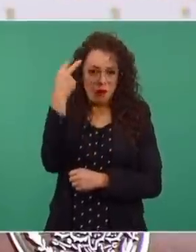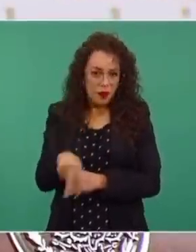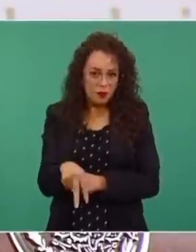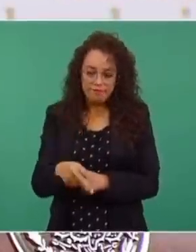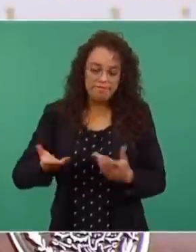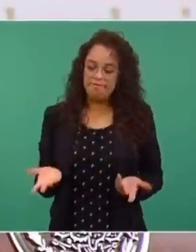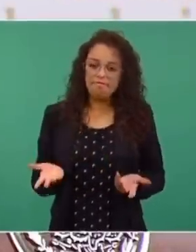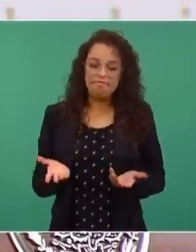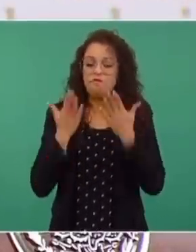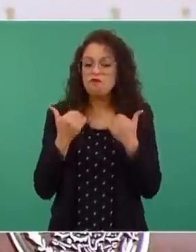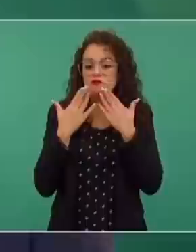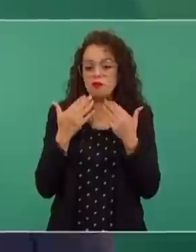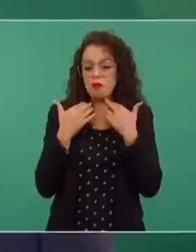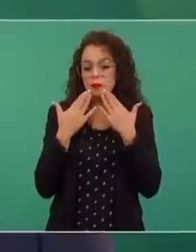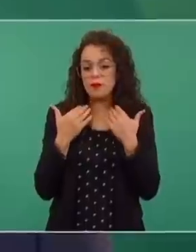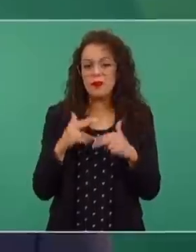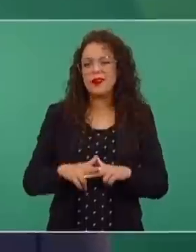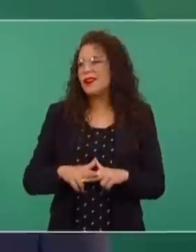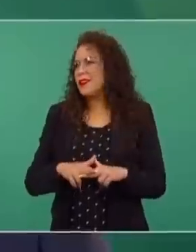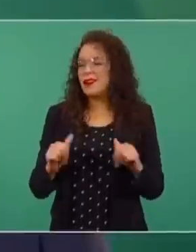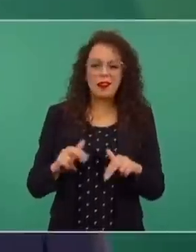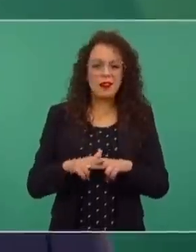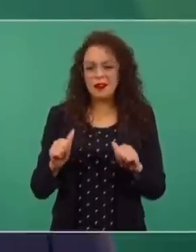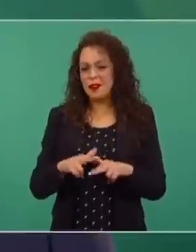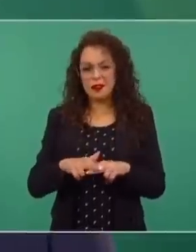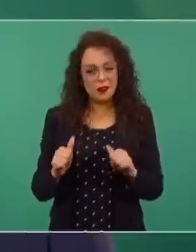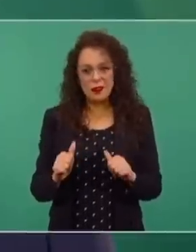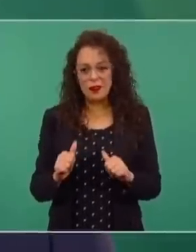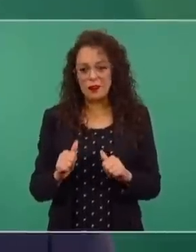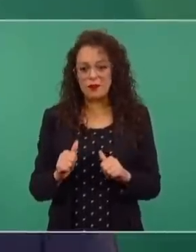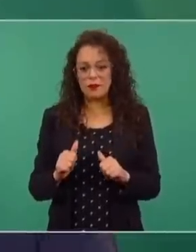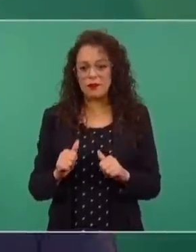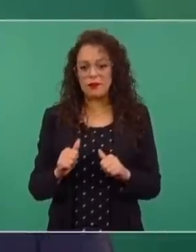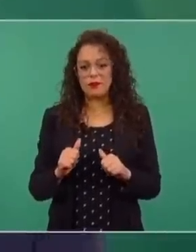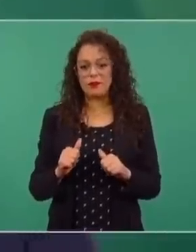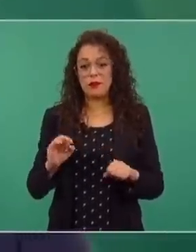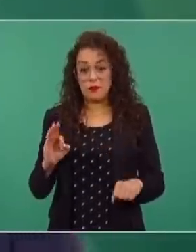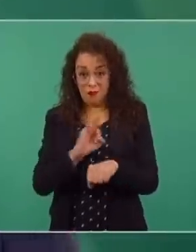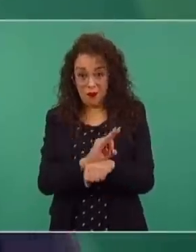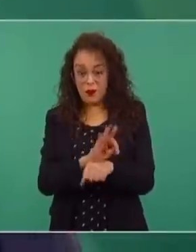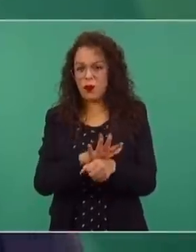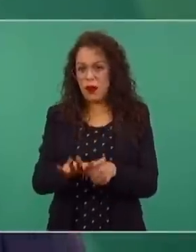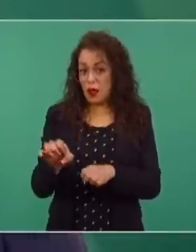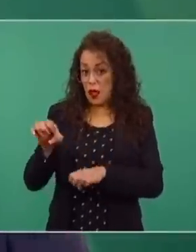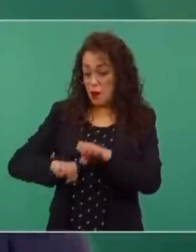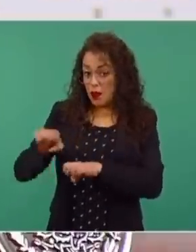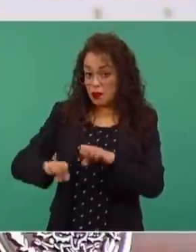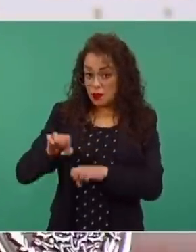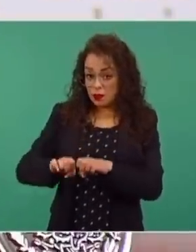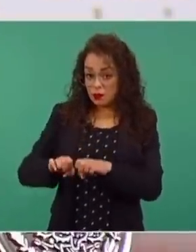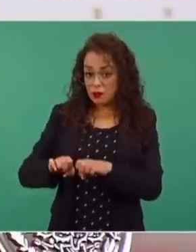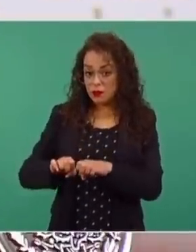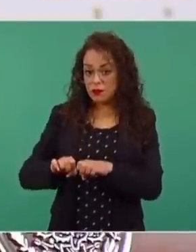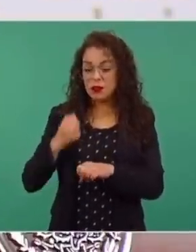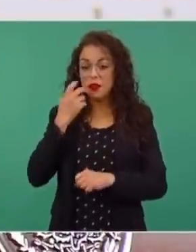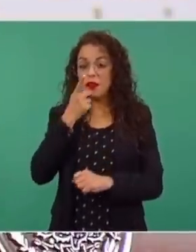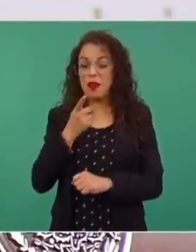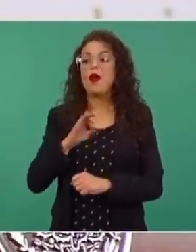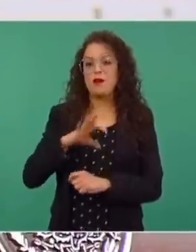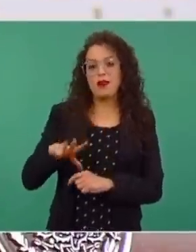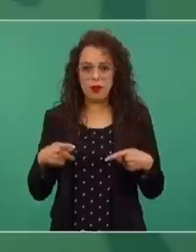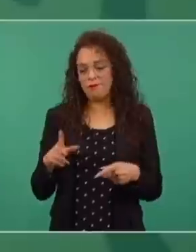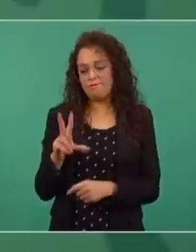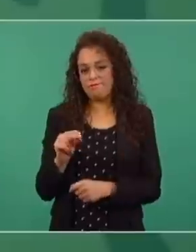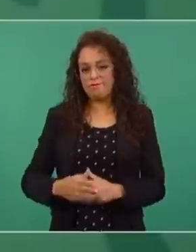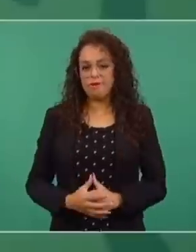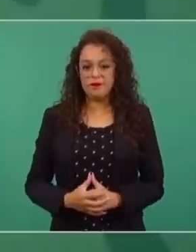que tenga que ver con el proteger a empresas para abusar de los